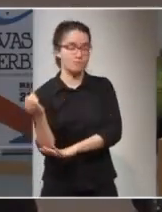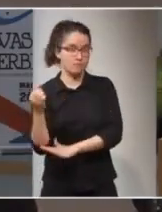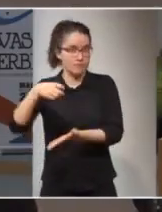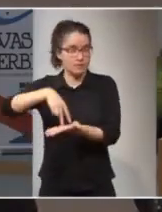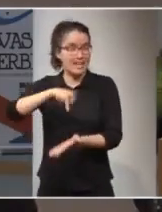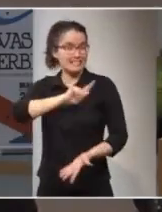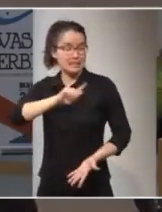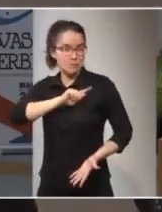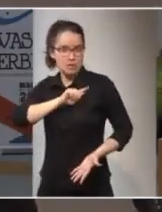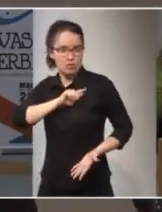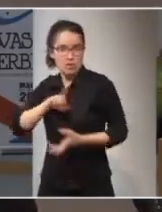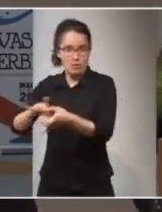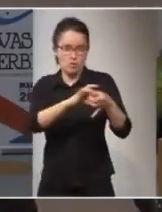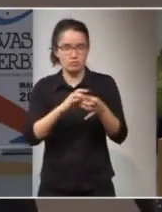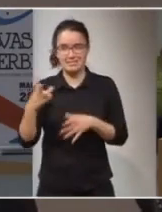30 segundos.